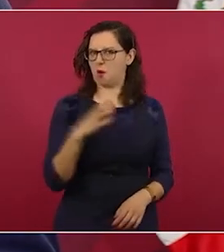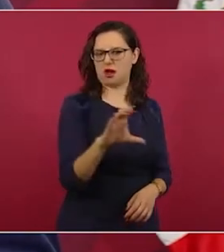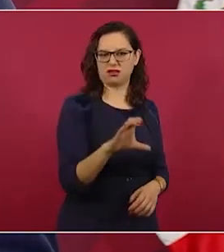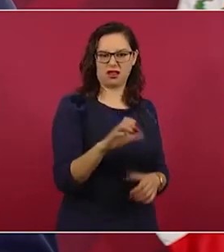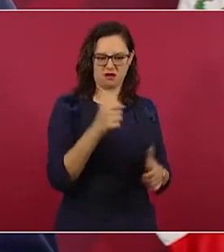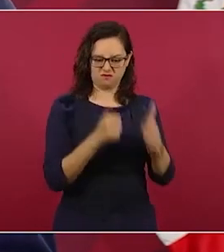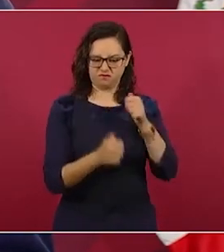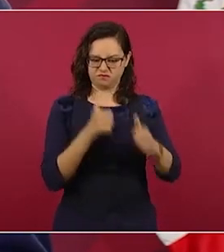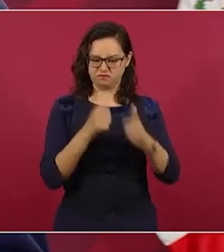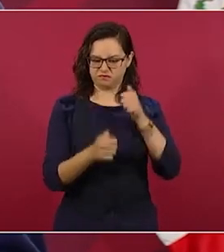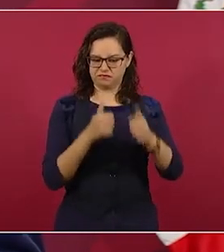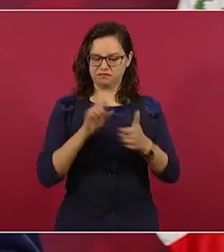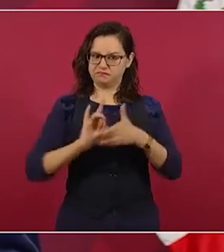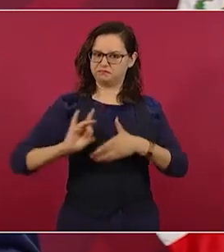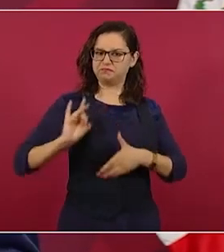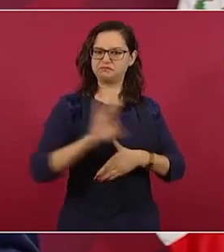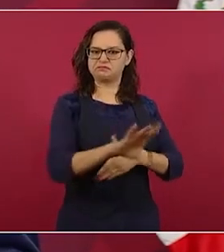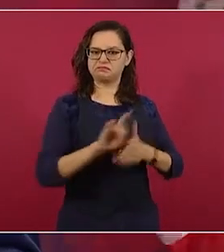le exagera,